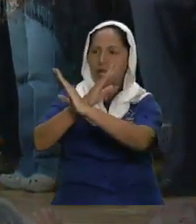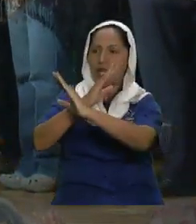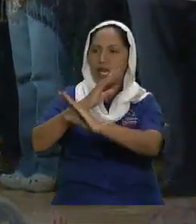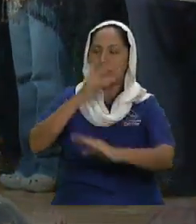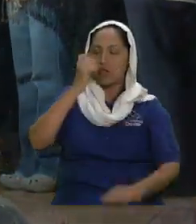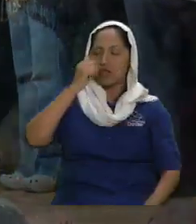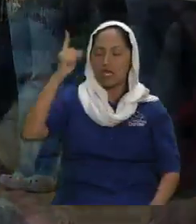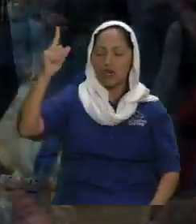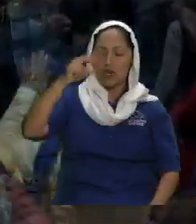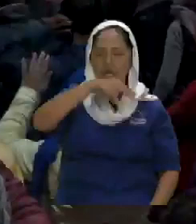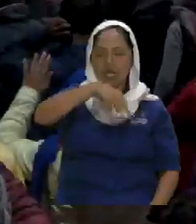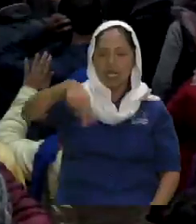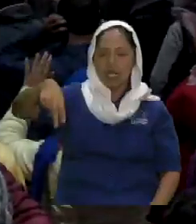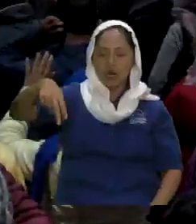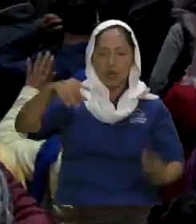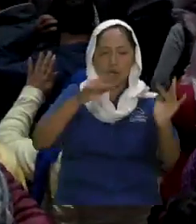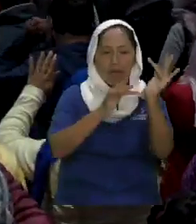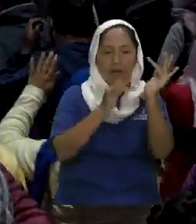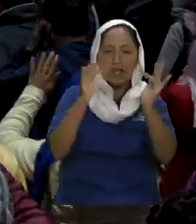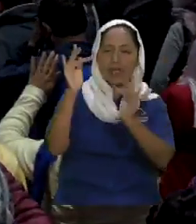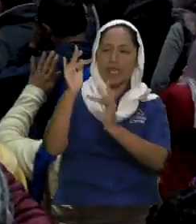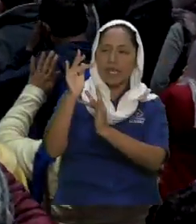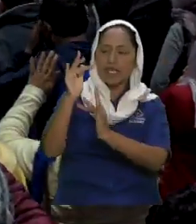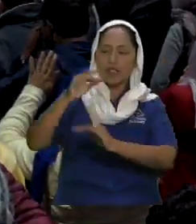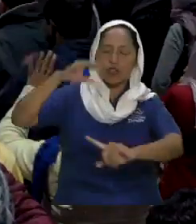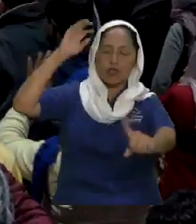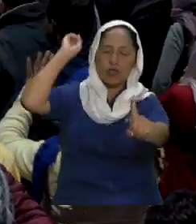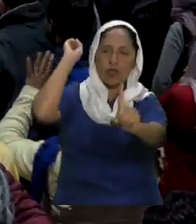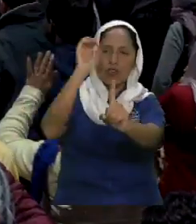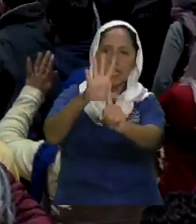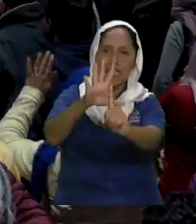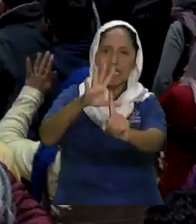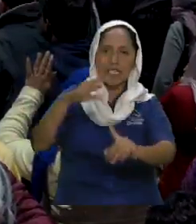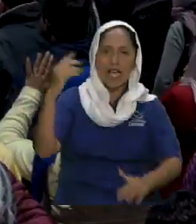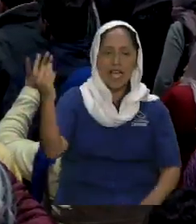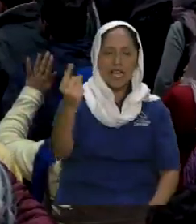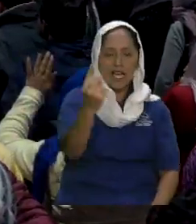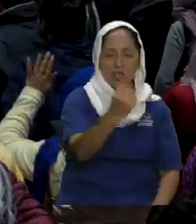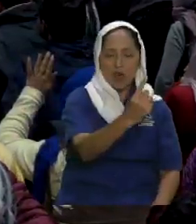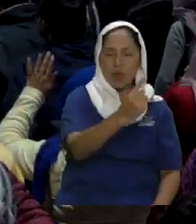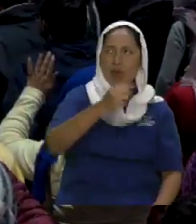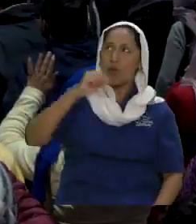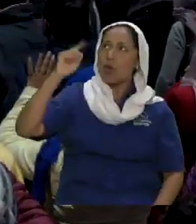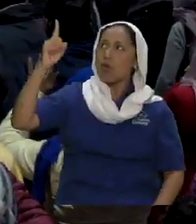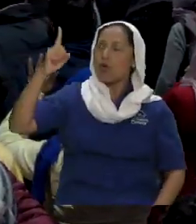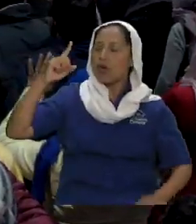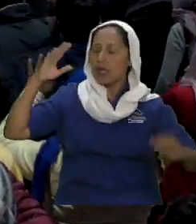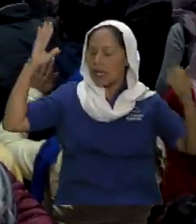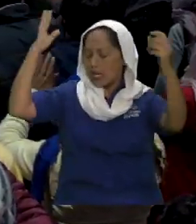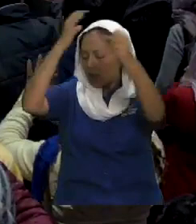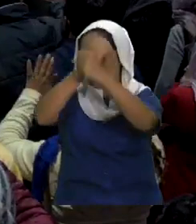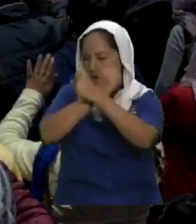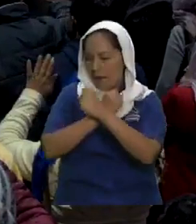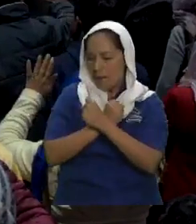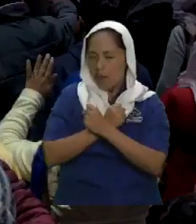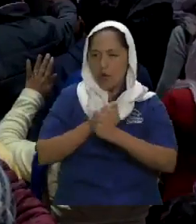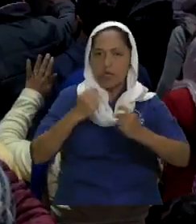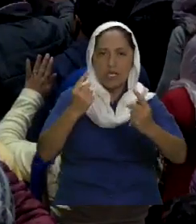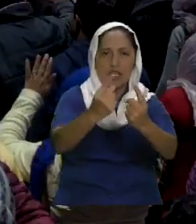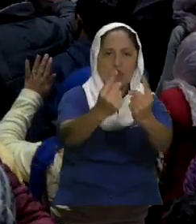en el nombre de Jesús bendíceles abundantemente que tu amor que tu amor los rodee señor